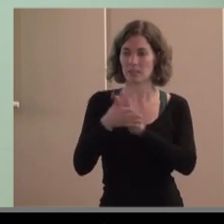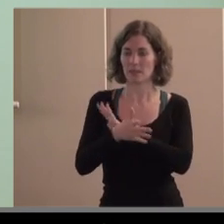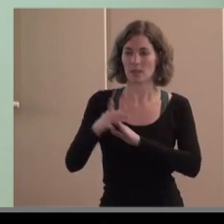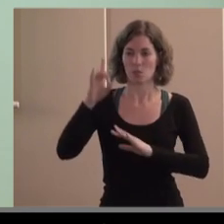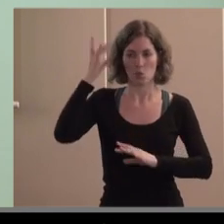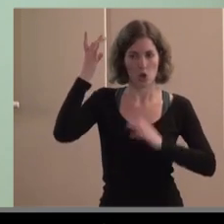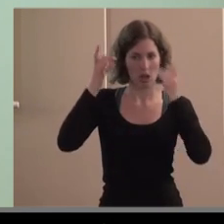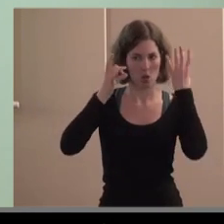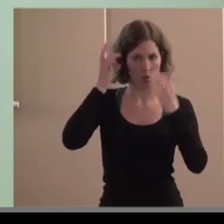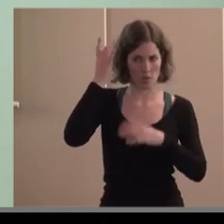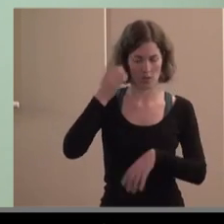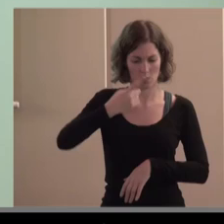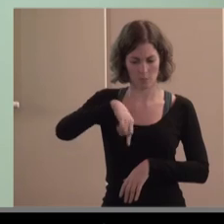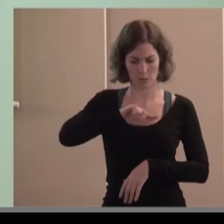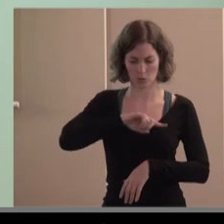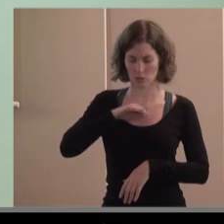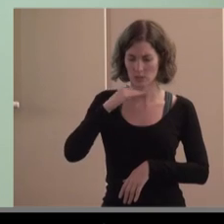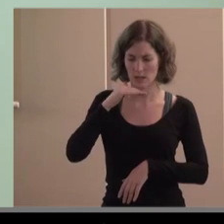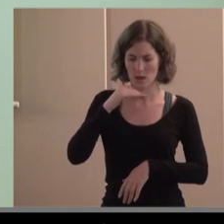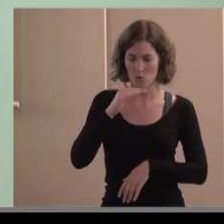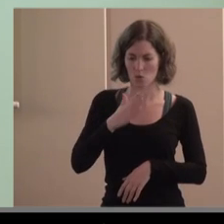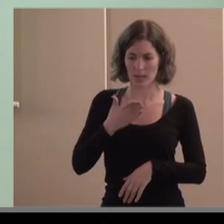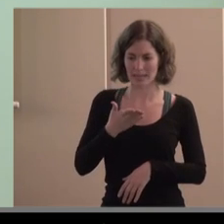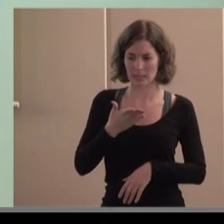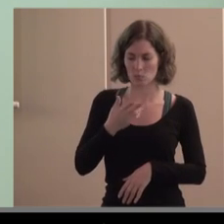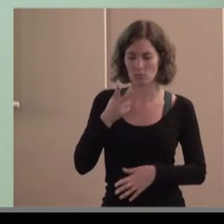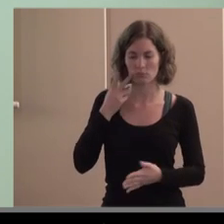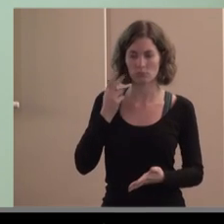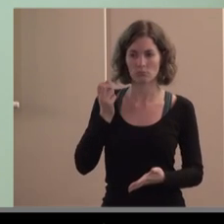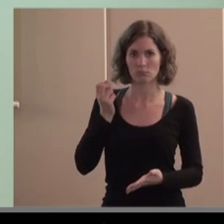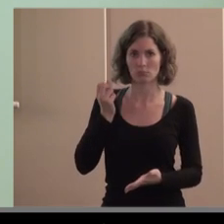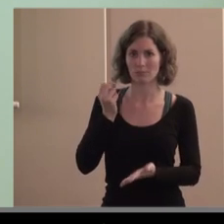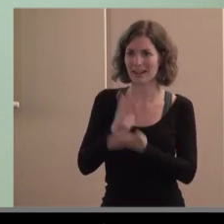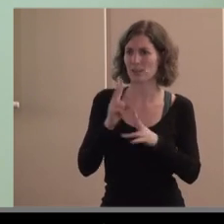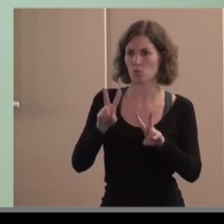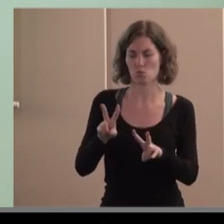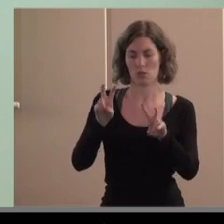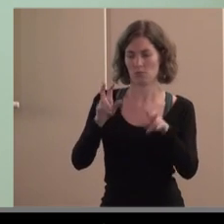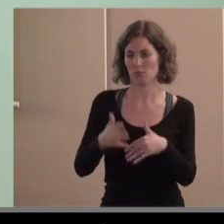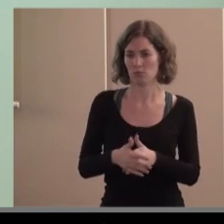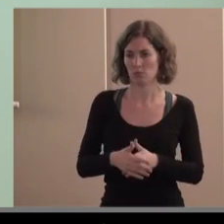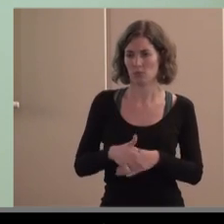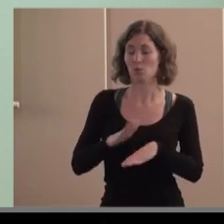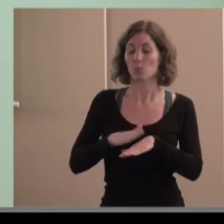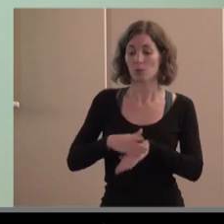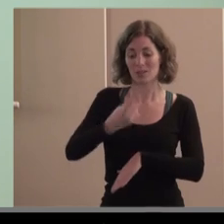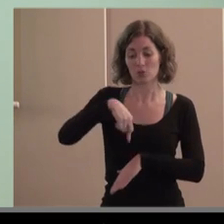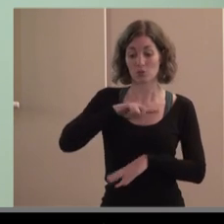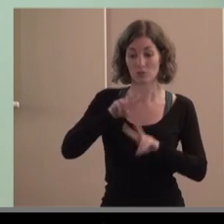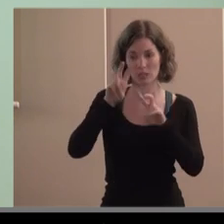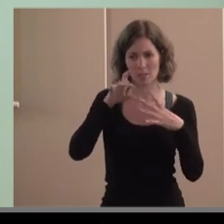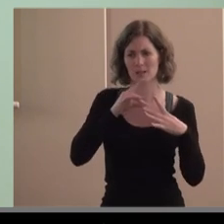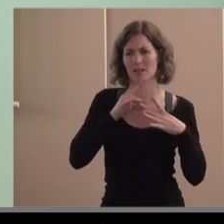es de nuevo y engancho y el punto final es un nuevo reto porque tenemos que liderar todo ello